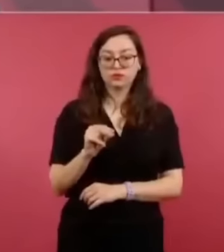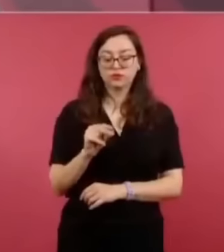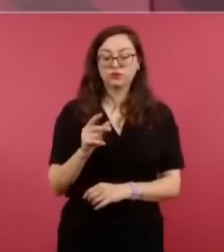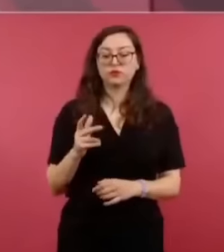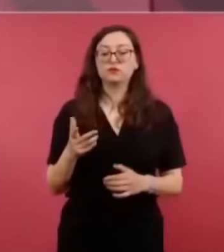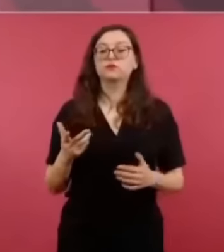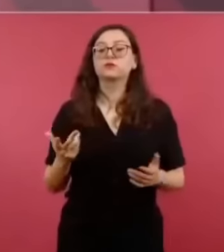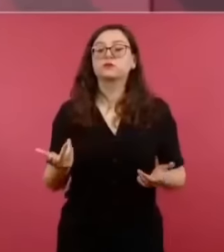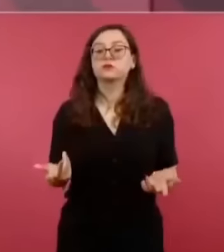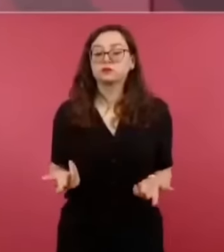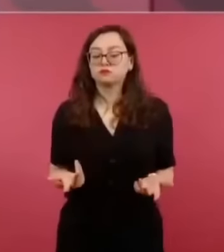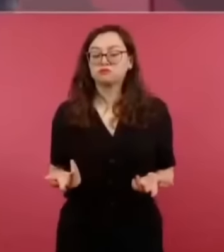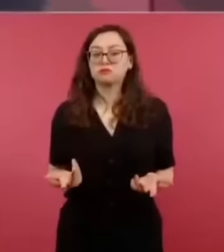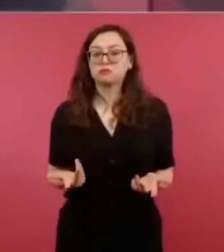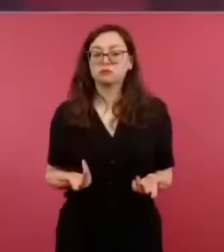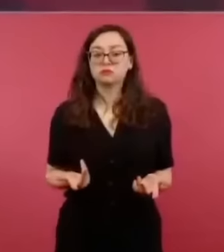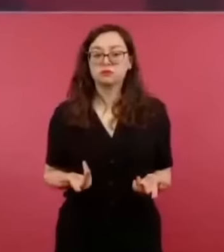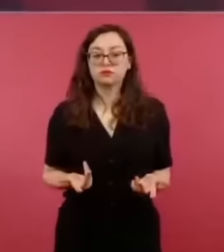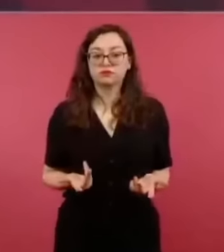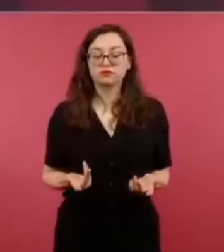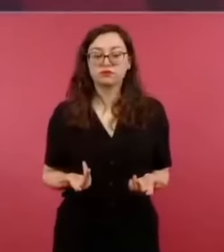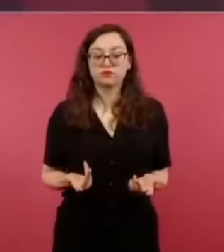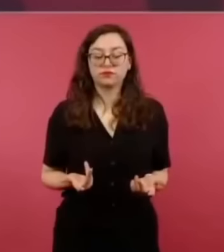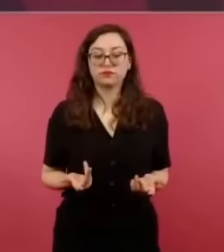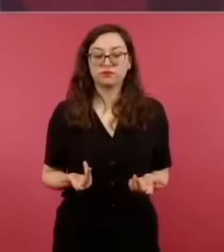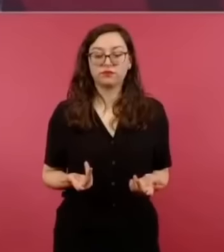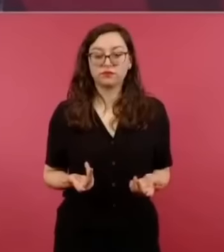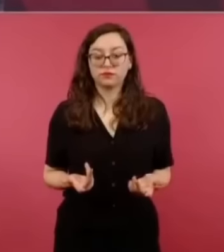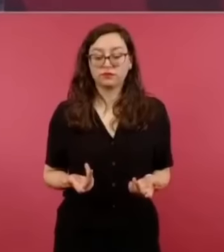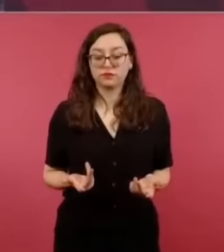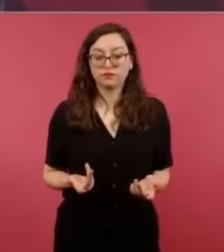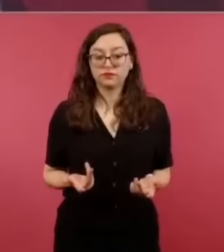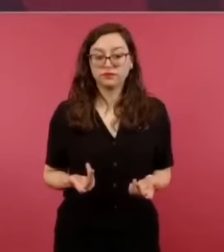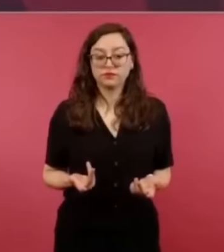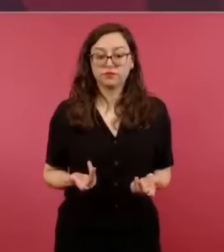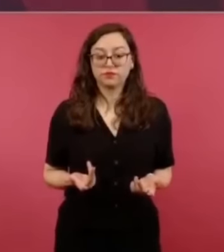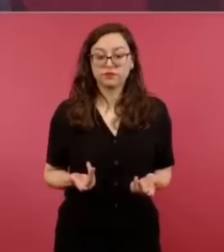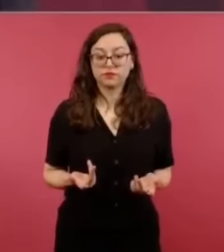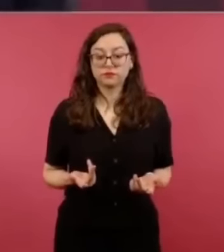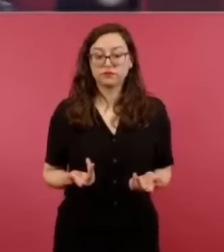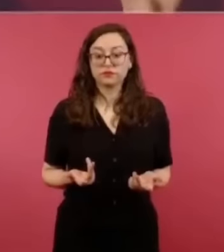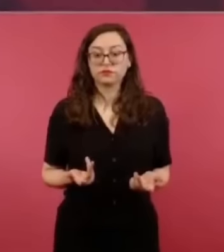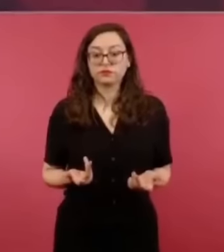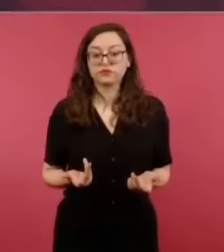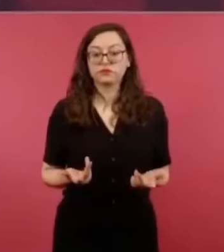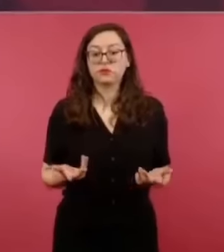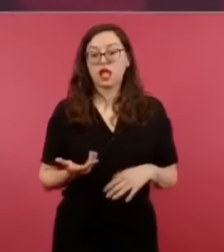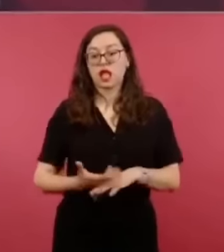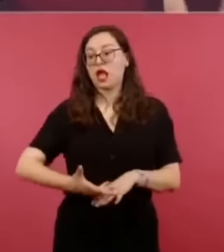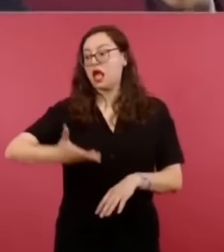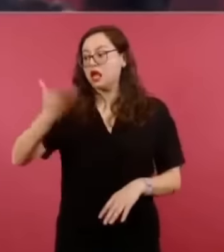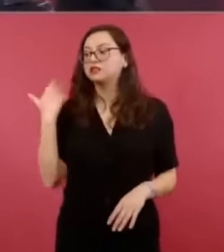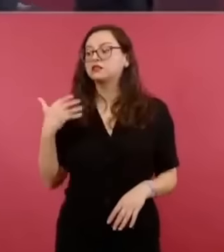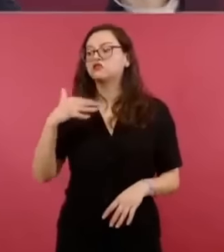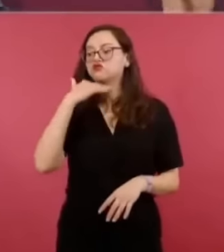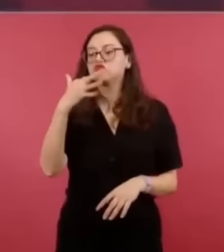cómo cómo funcionaba la corrupción,